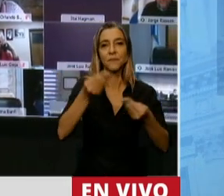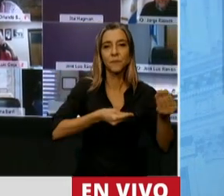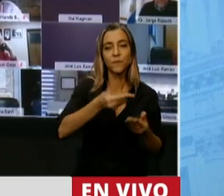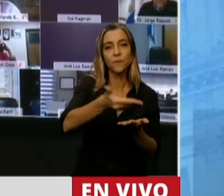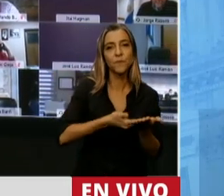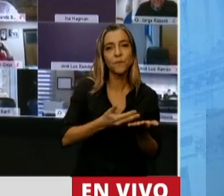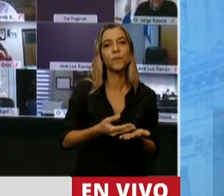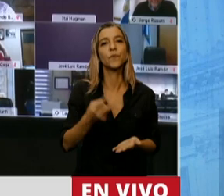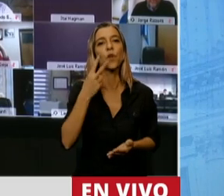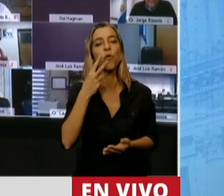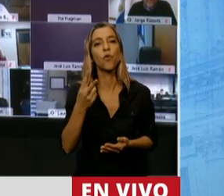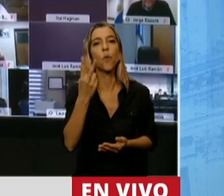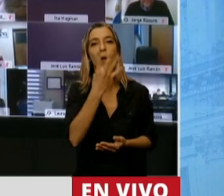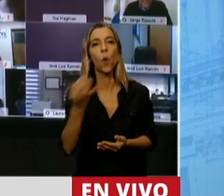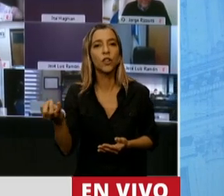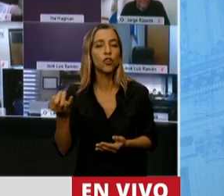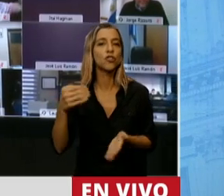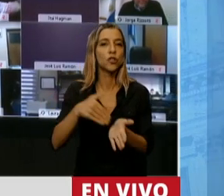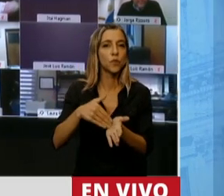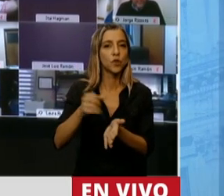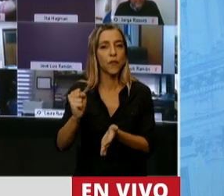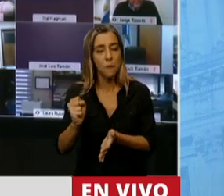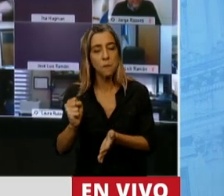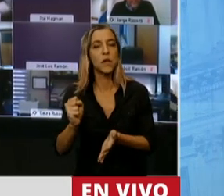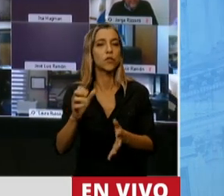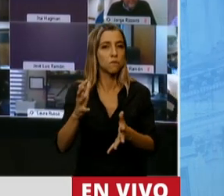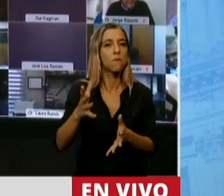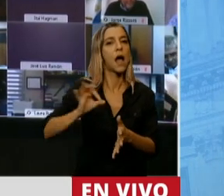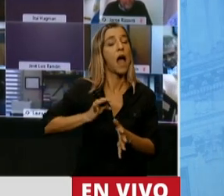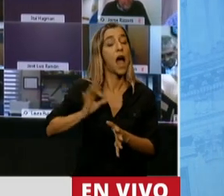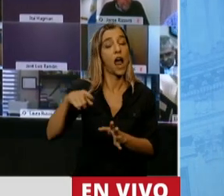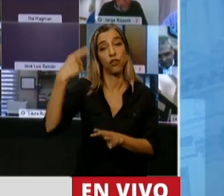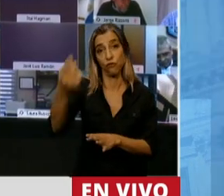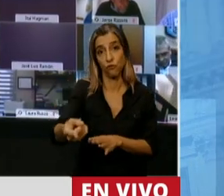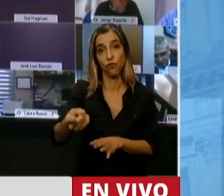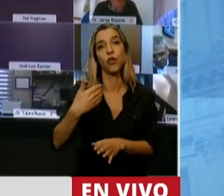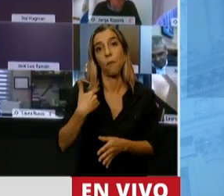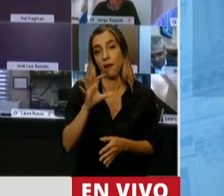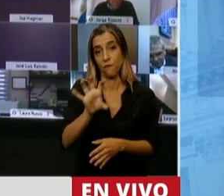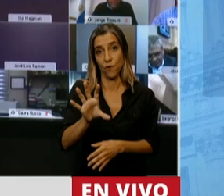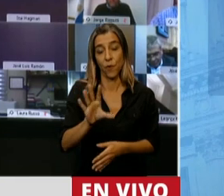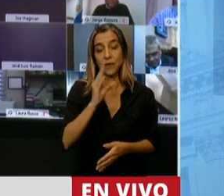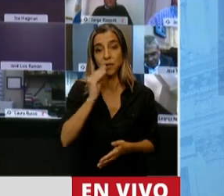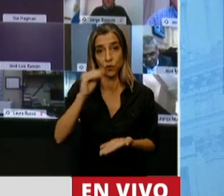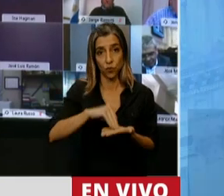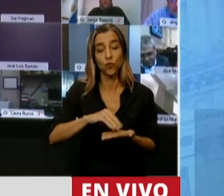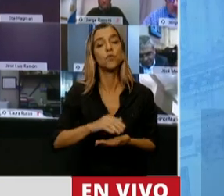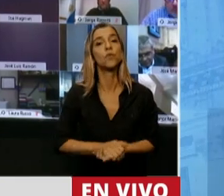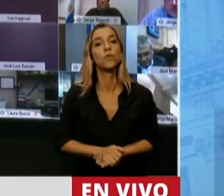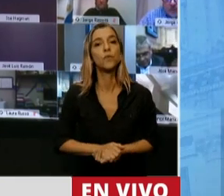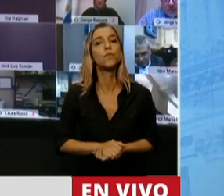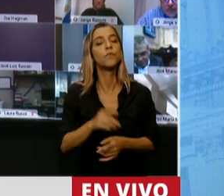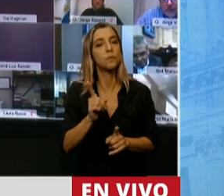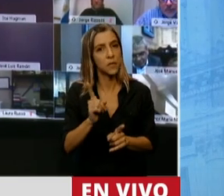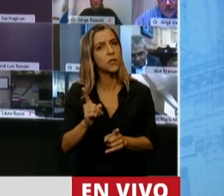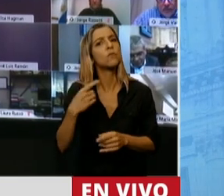2.500 millones de pesos para el año 2021 en la provincia de Chubut, con el trabajo mancomunado con el